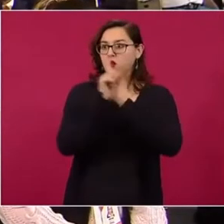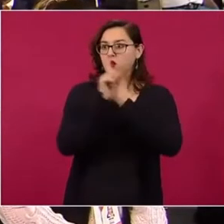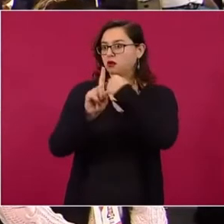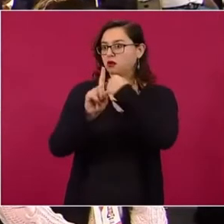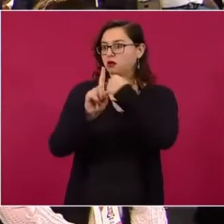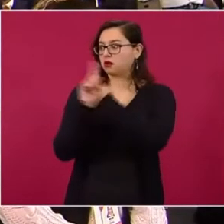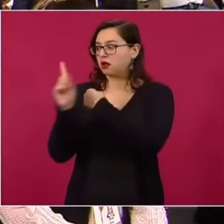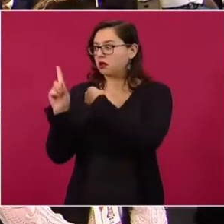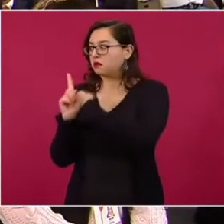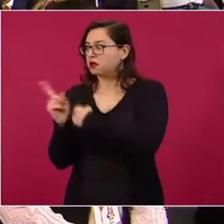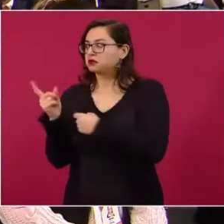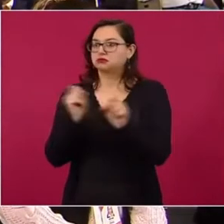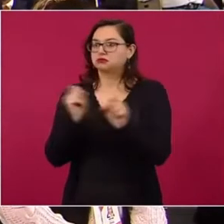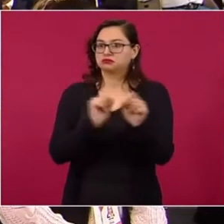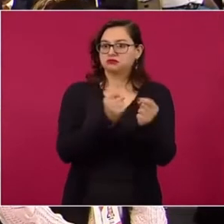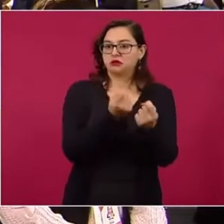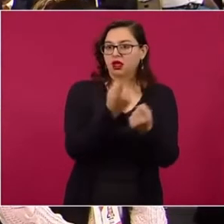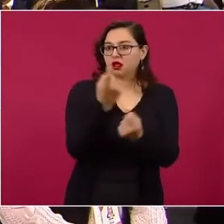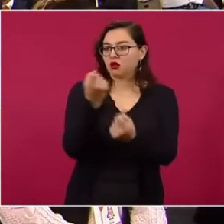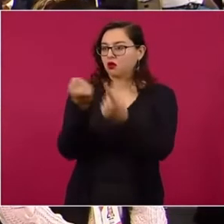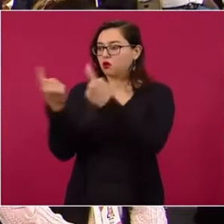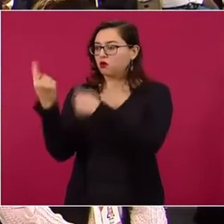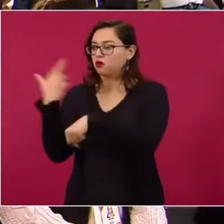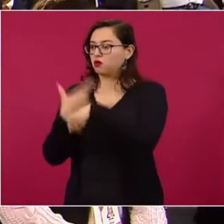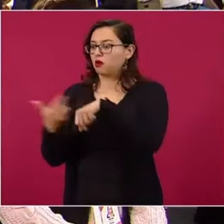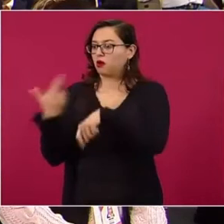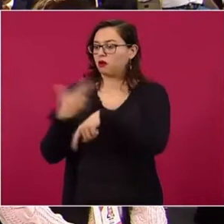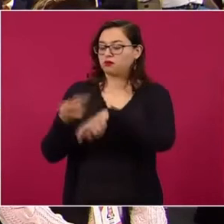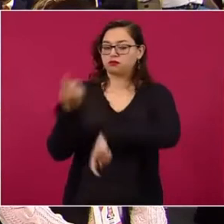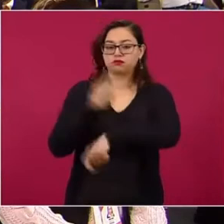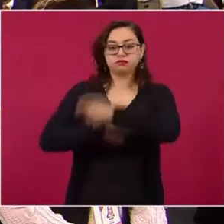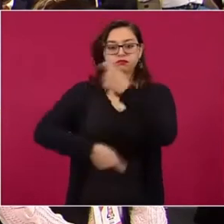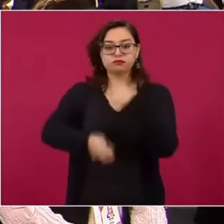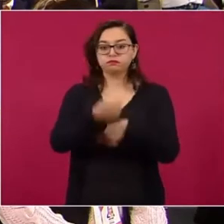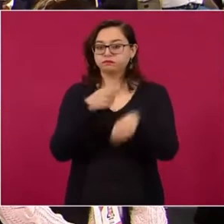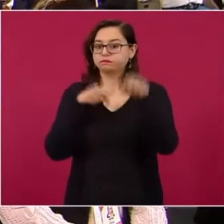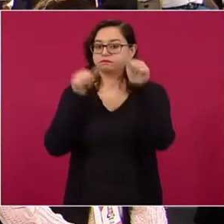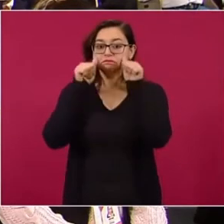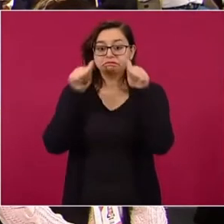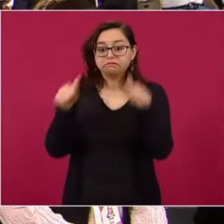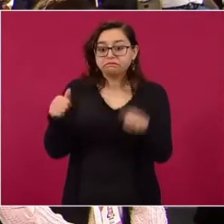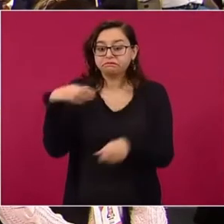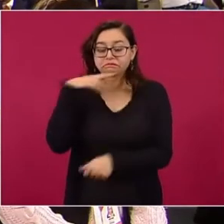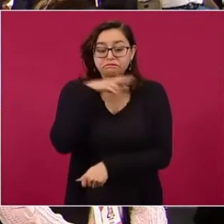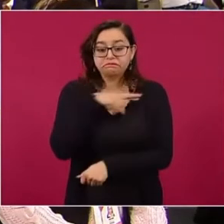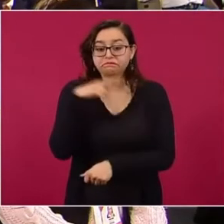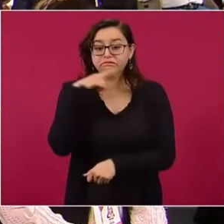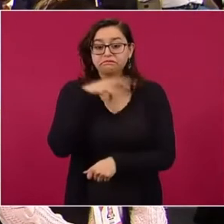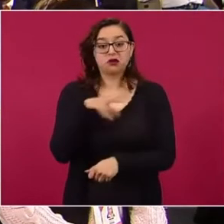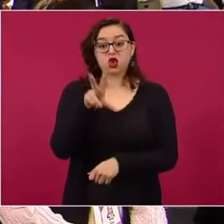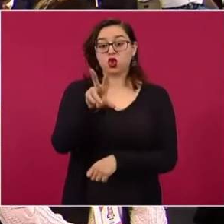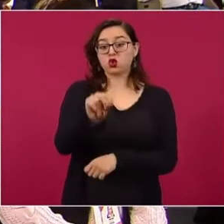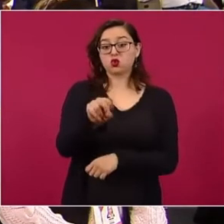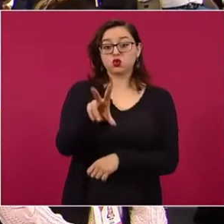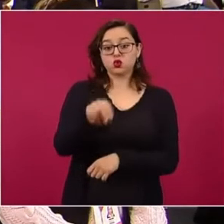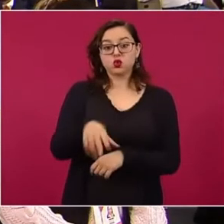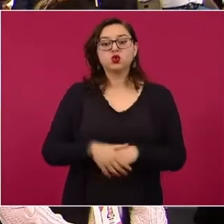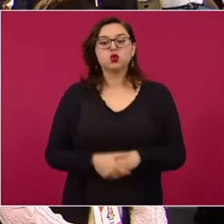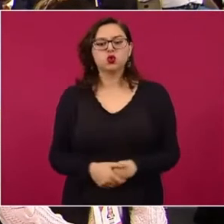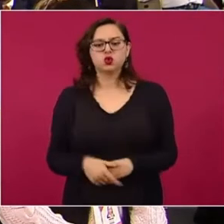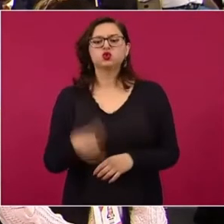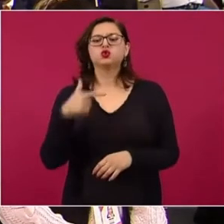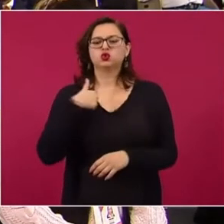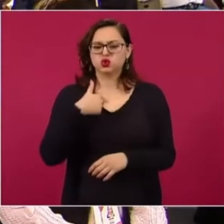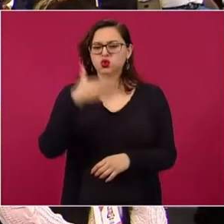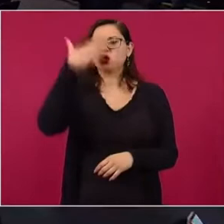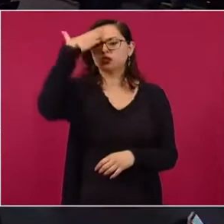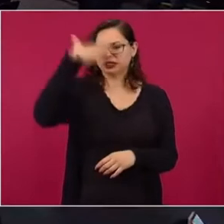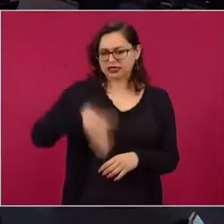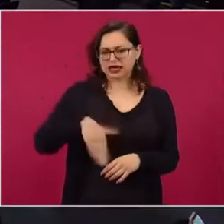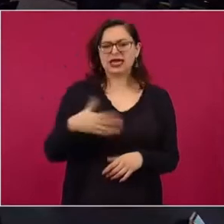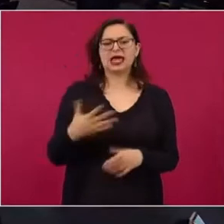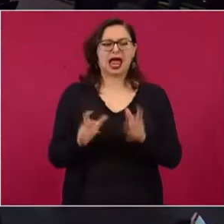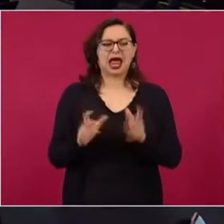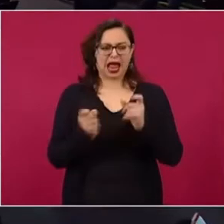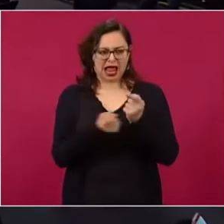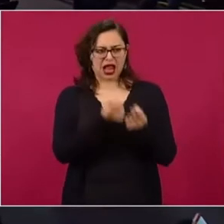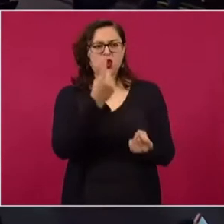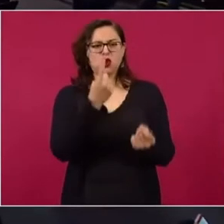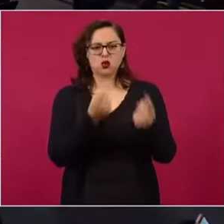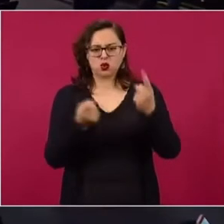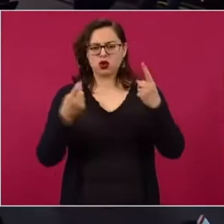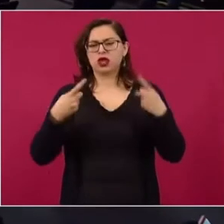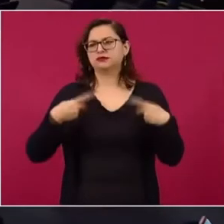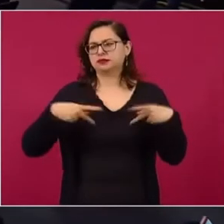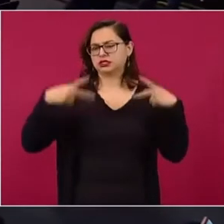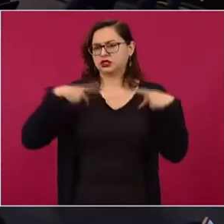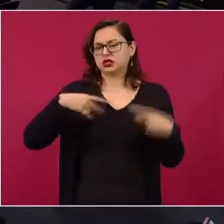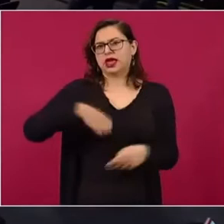los trámites, sobre todo con las entregas de las tarjetas. Bueno, sé que ahorita se están entregando tarjetas nuevas a los nuevos adultos mayores,